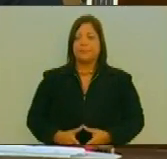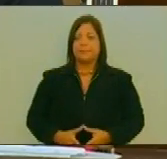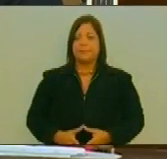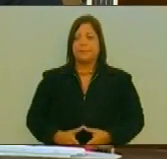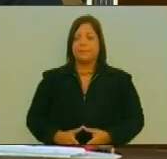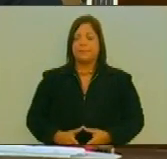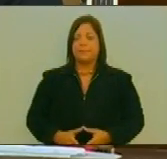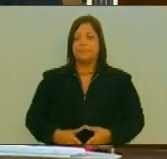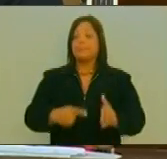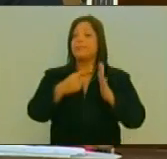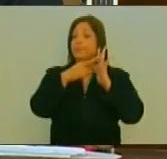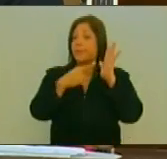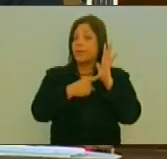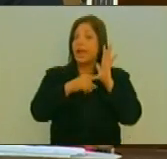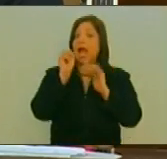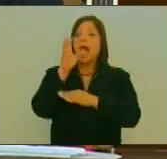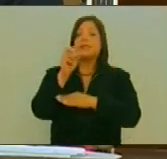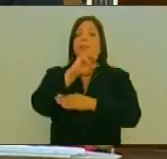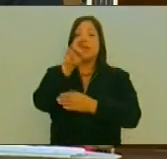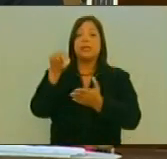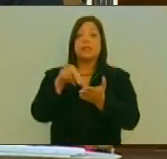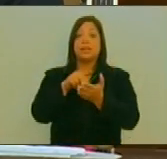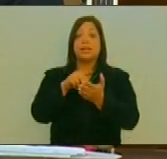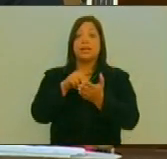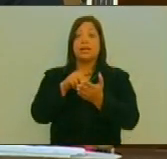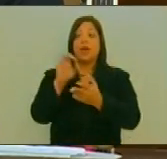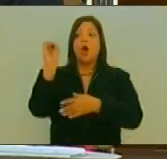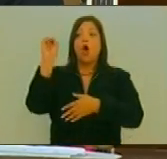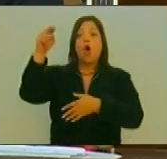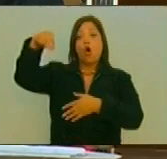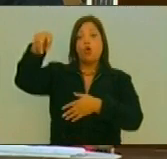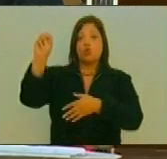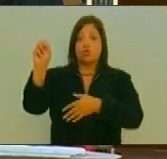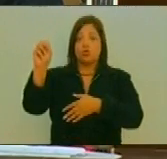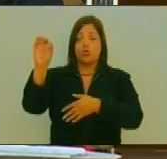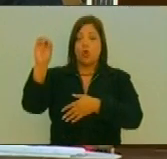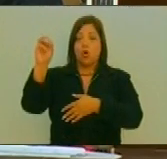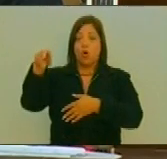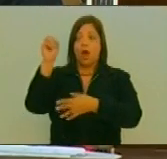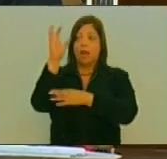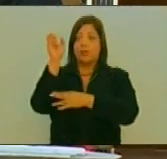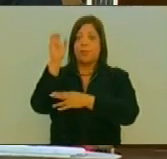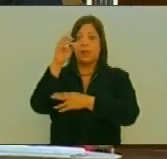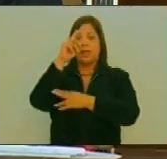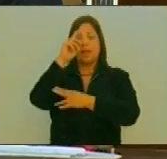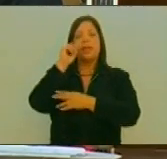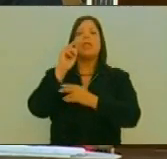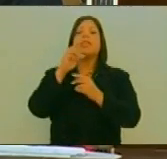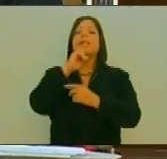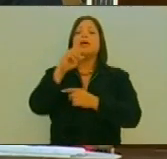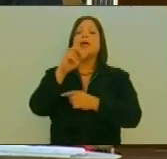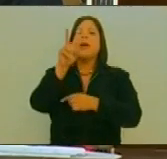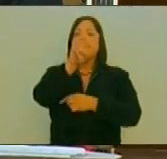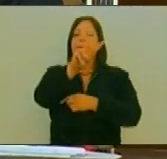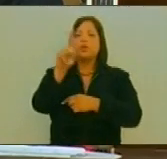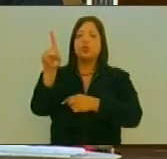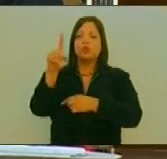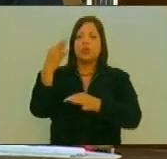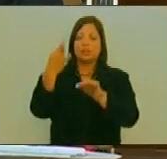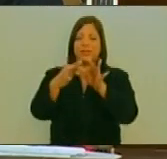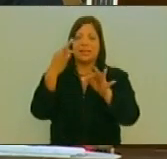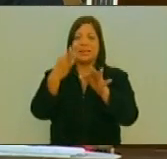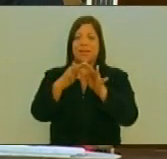Considerando Que la Asamblea General De la Organización De Naciones Unidas Declaró El 21 De